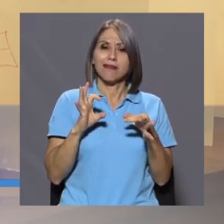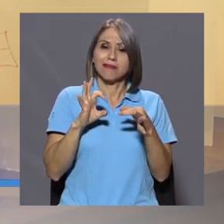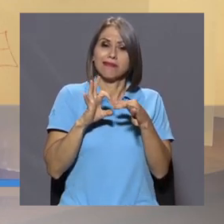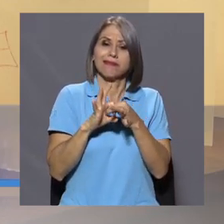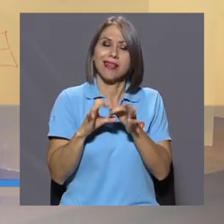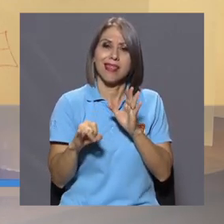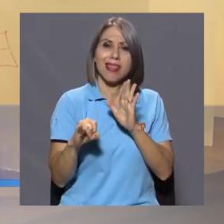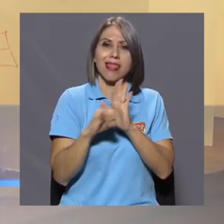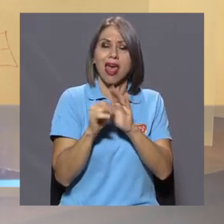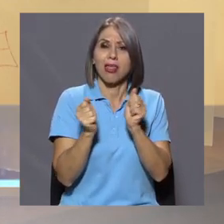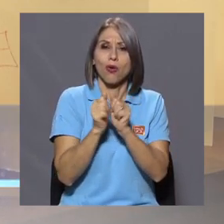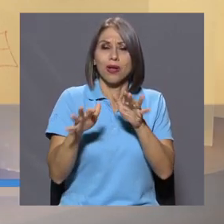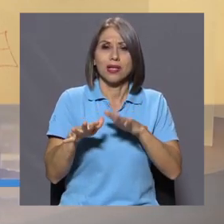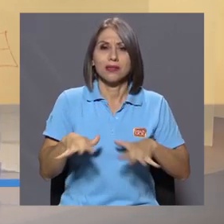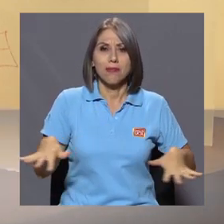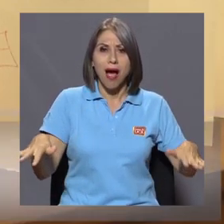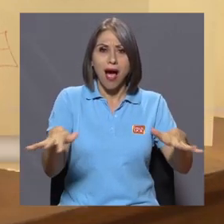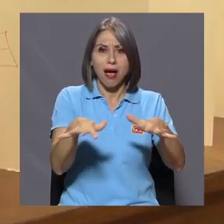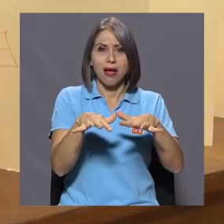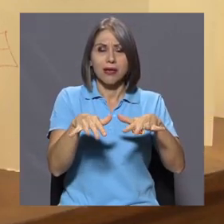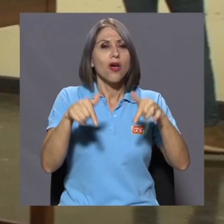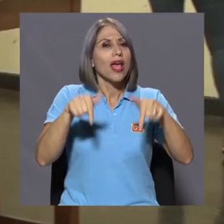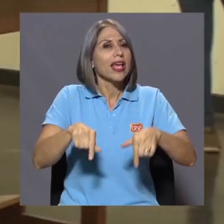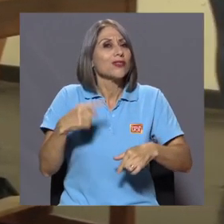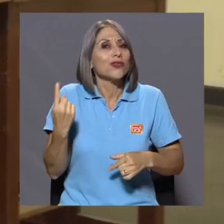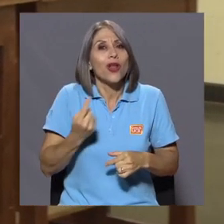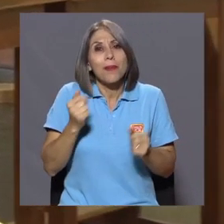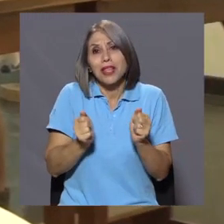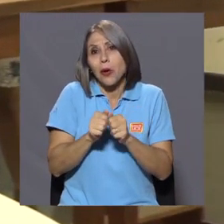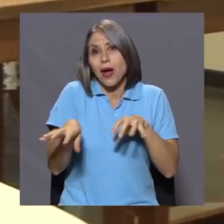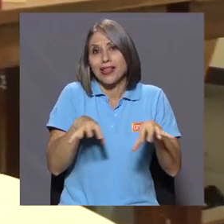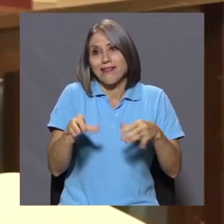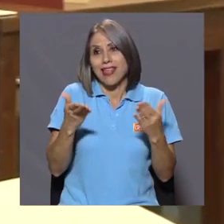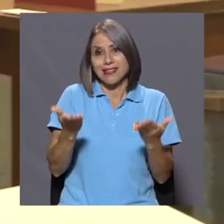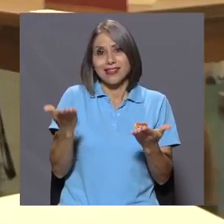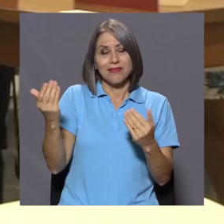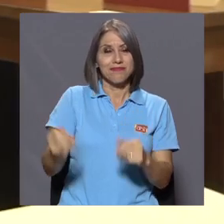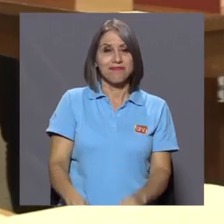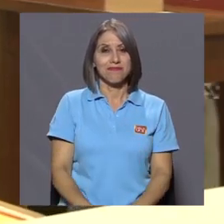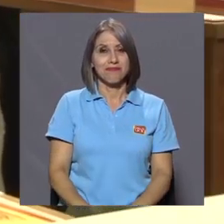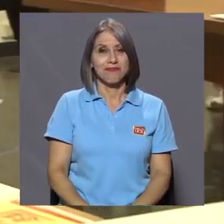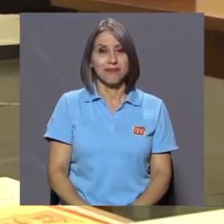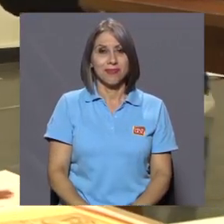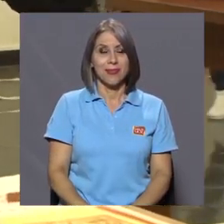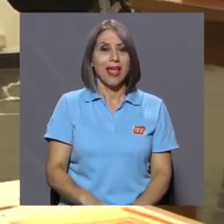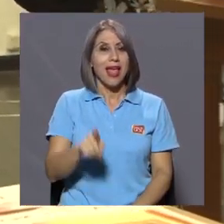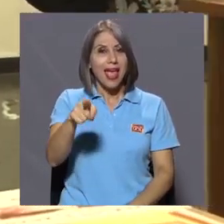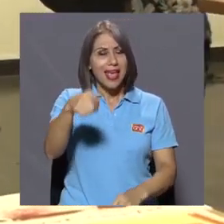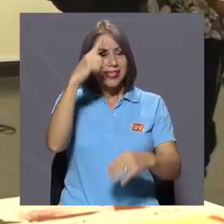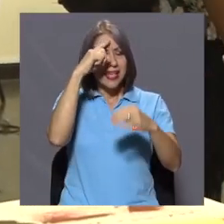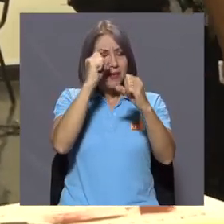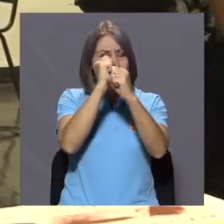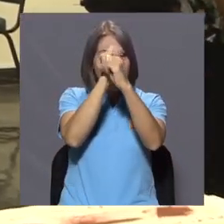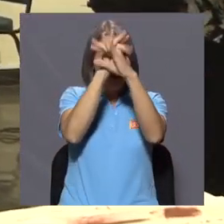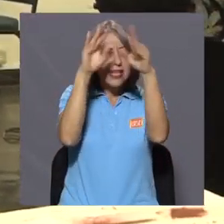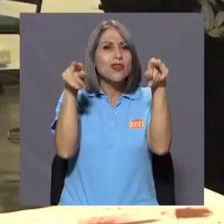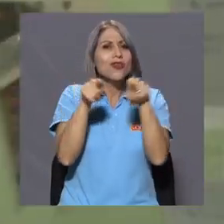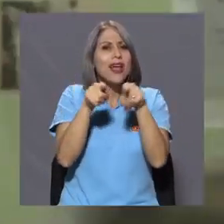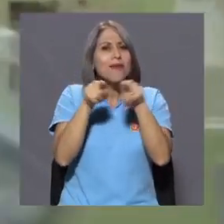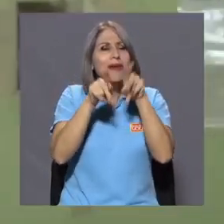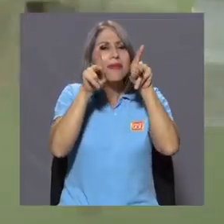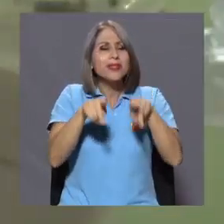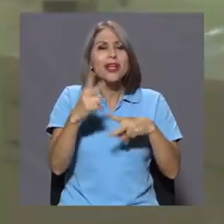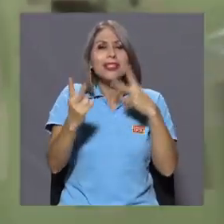una identidad con el espacio, que esto solamente es por medio de estas dinámicas. Esa imaginación la vivió también cada